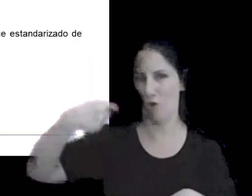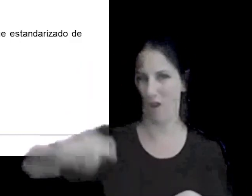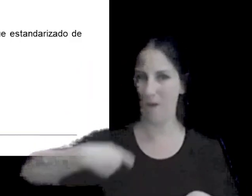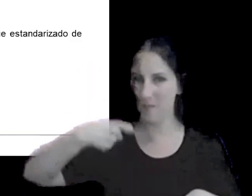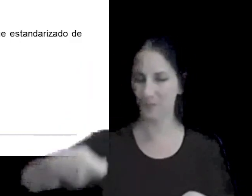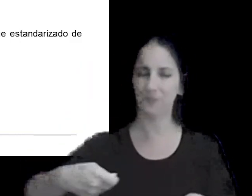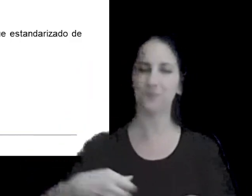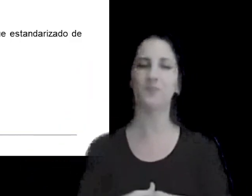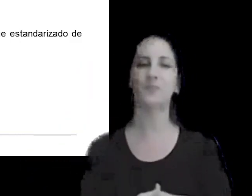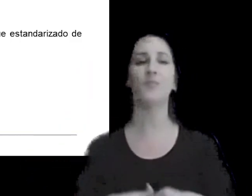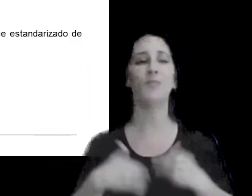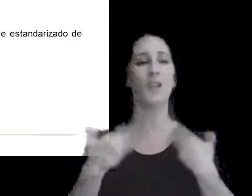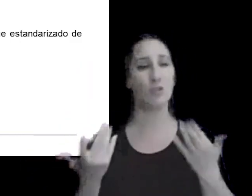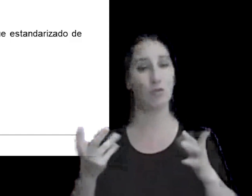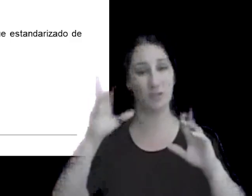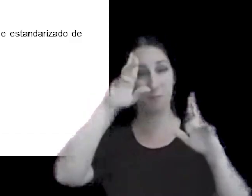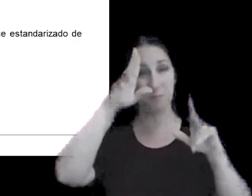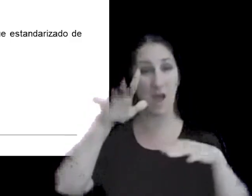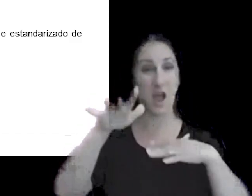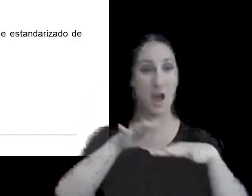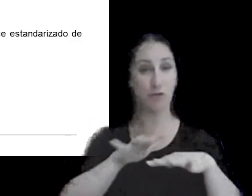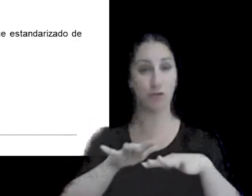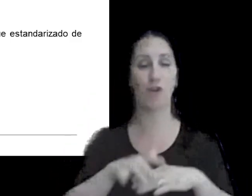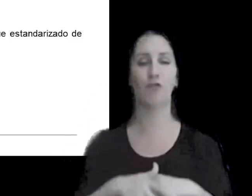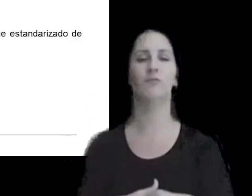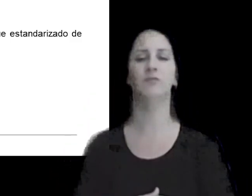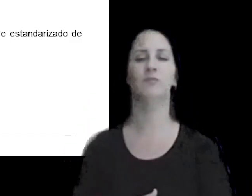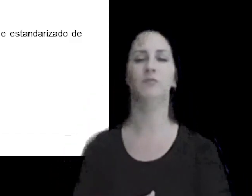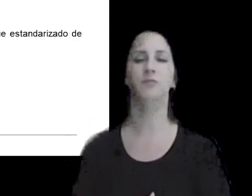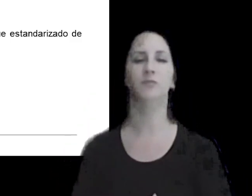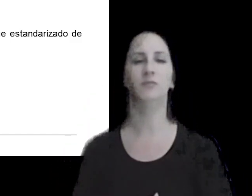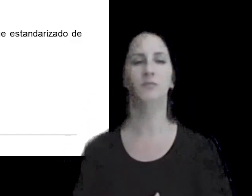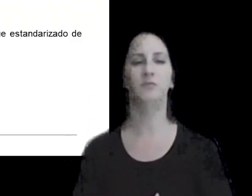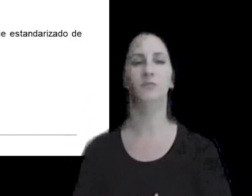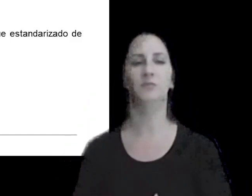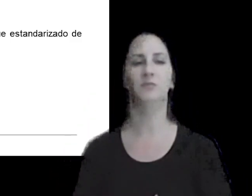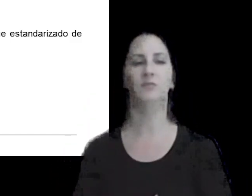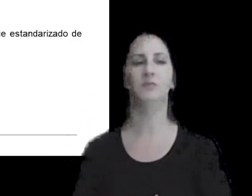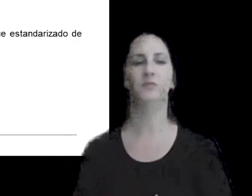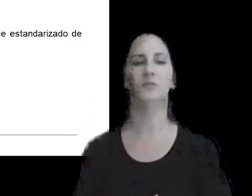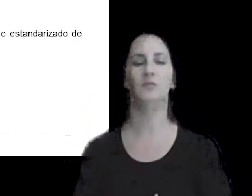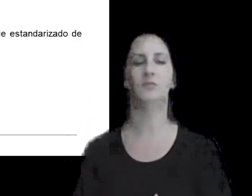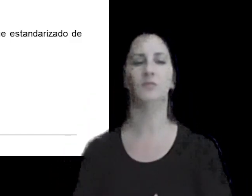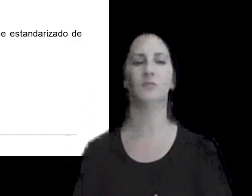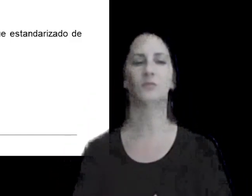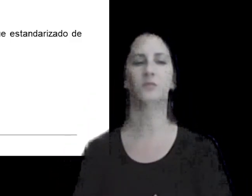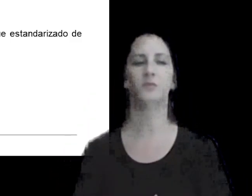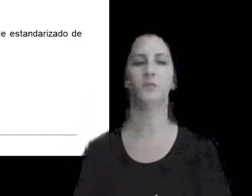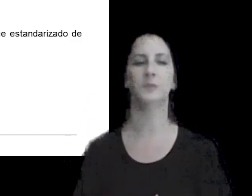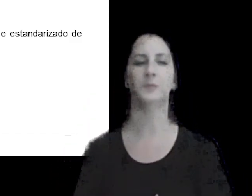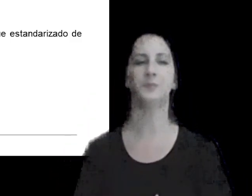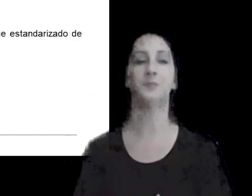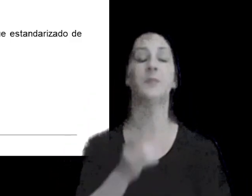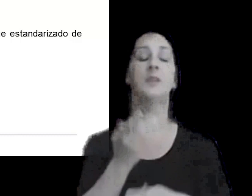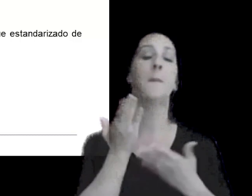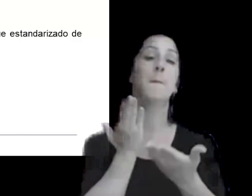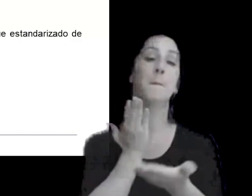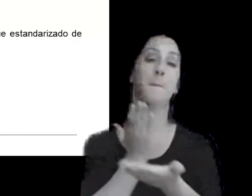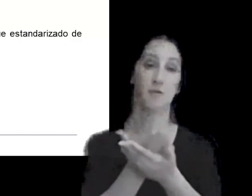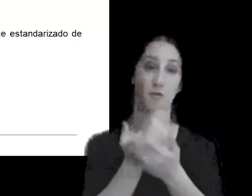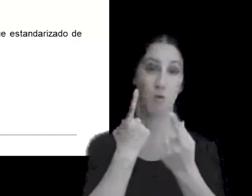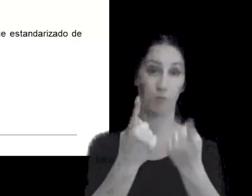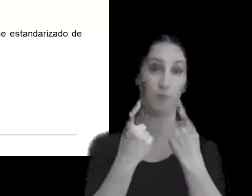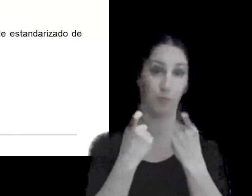mediante este plan de acción en específico lo que se requirió a